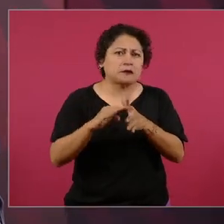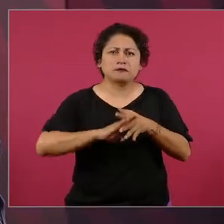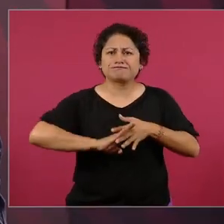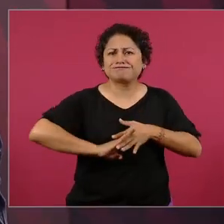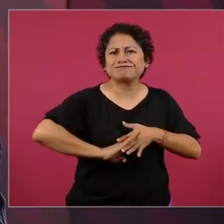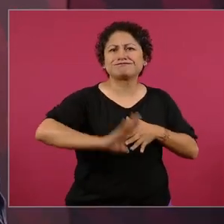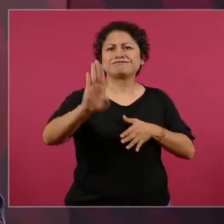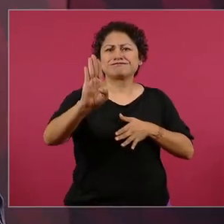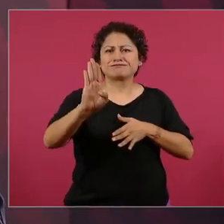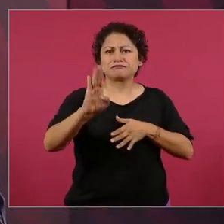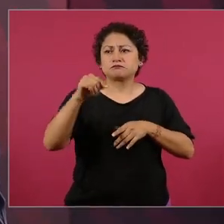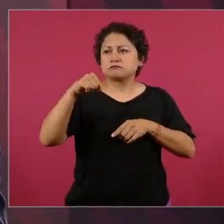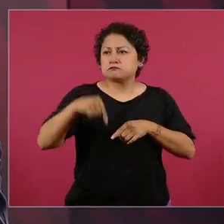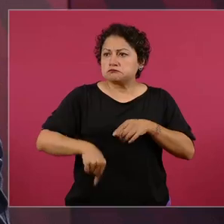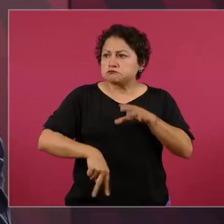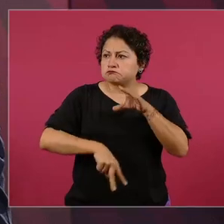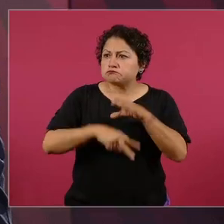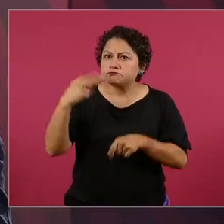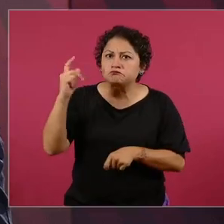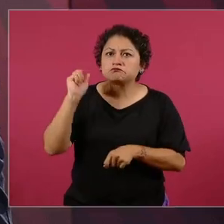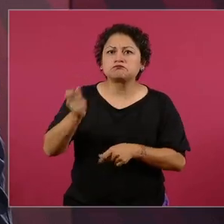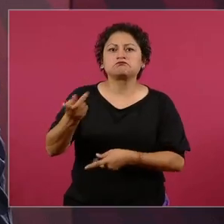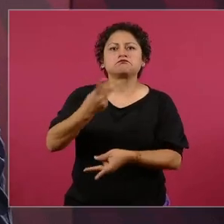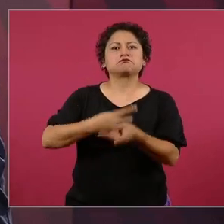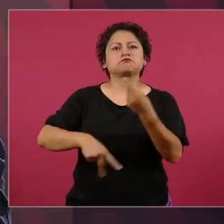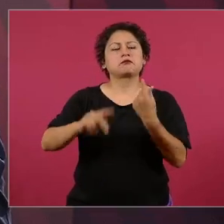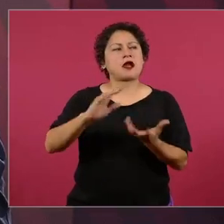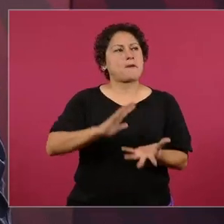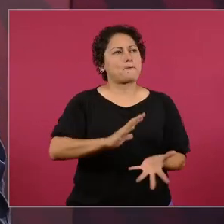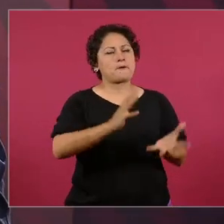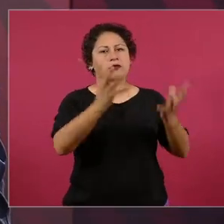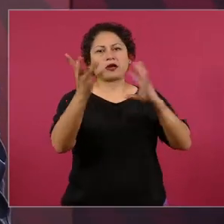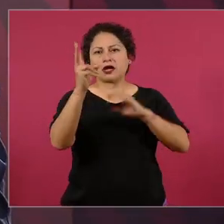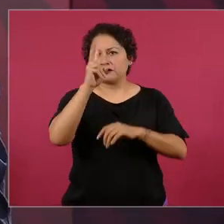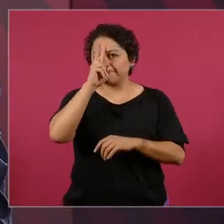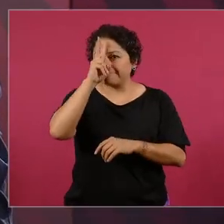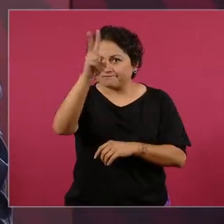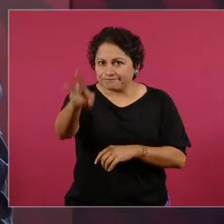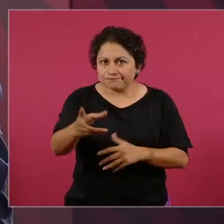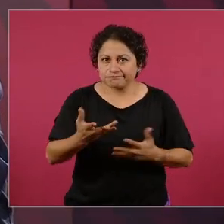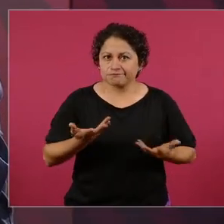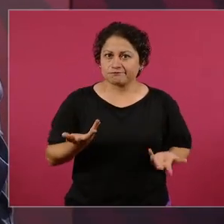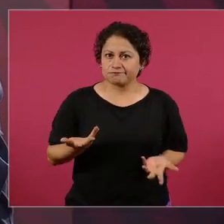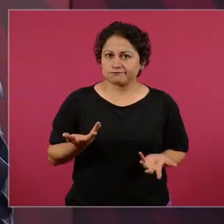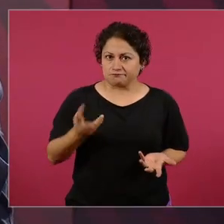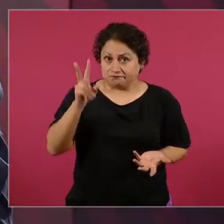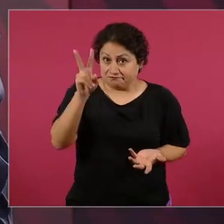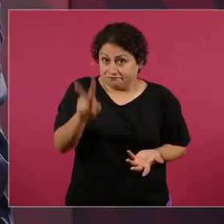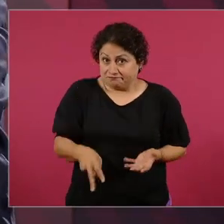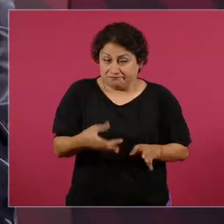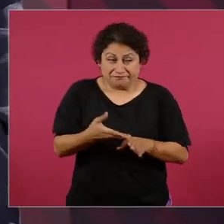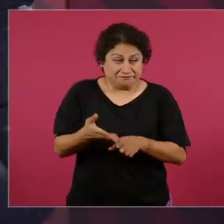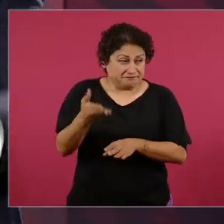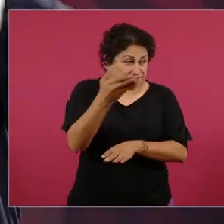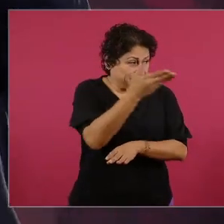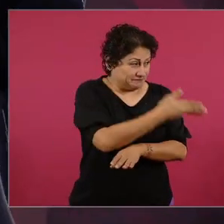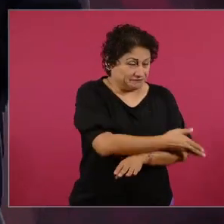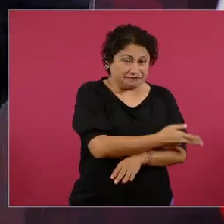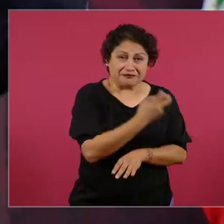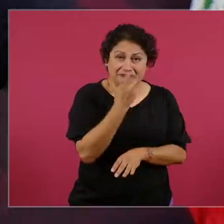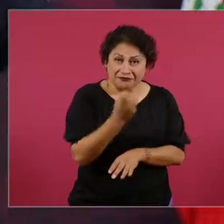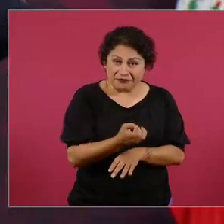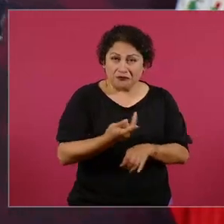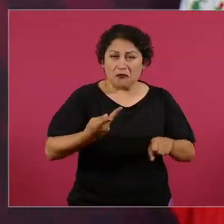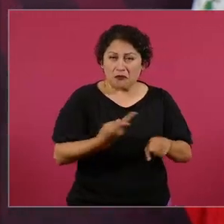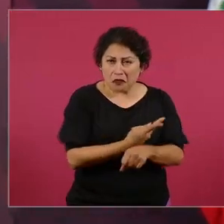violencia como nunca se había visto y se enriquecieron